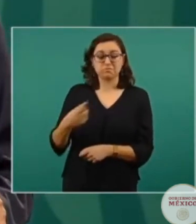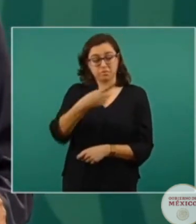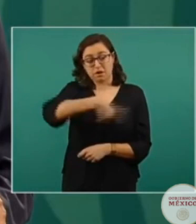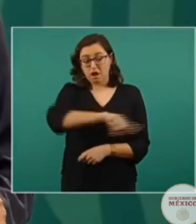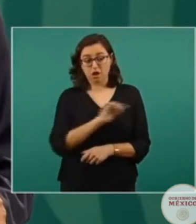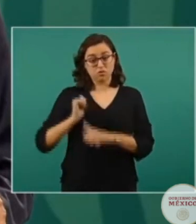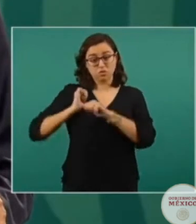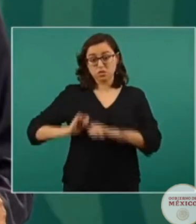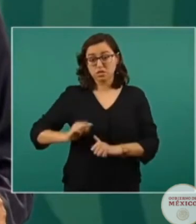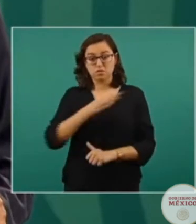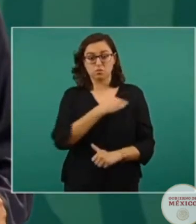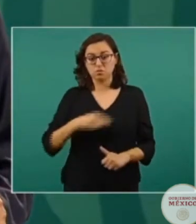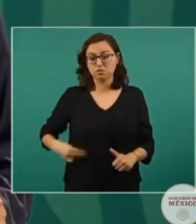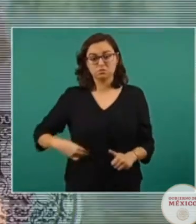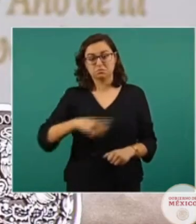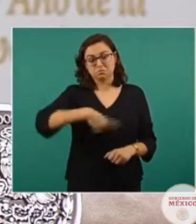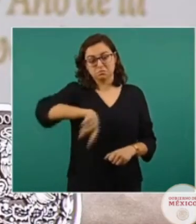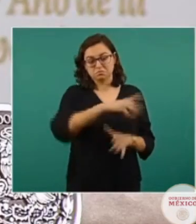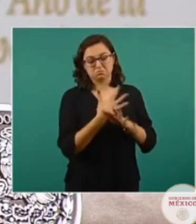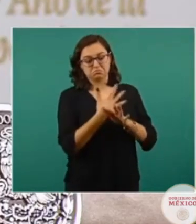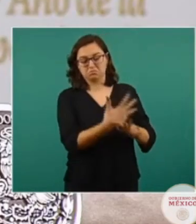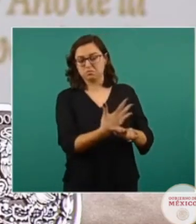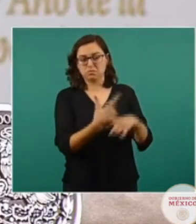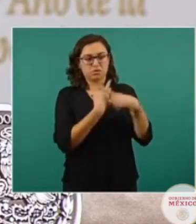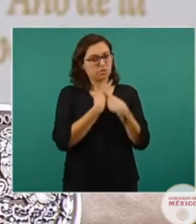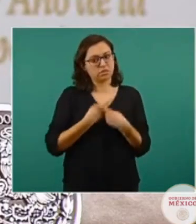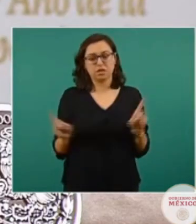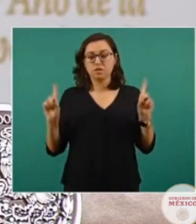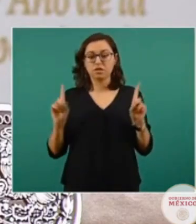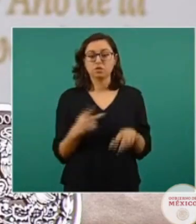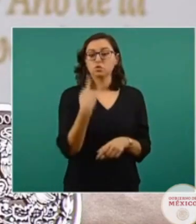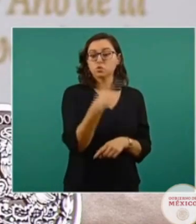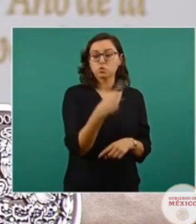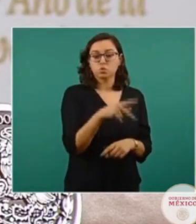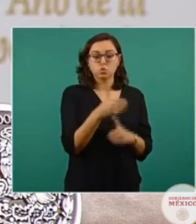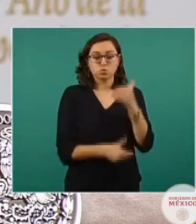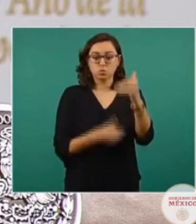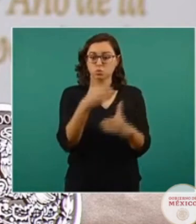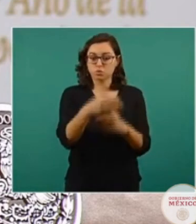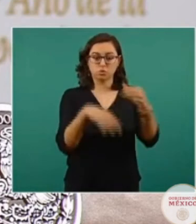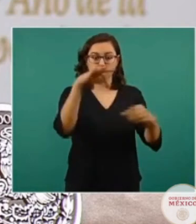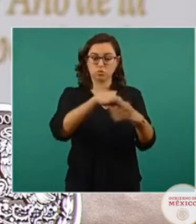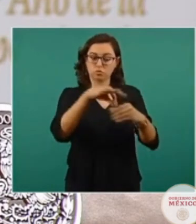procesos de elección